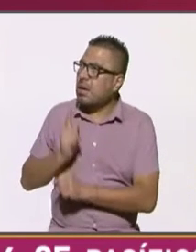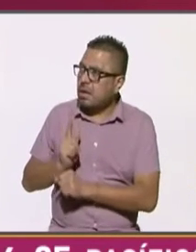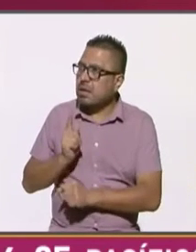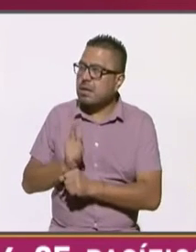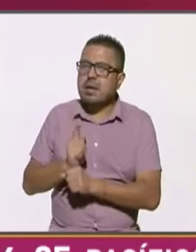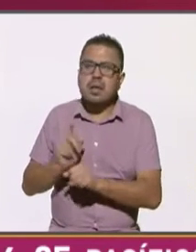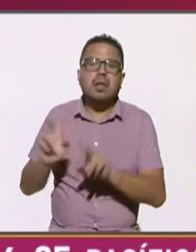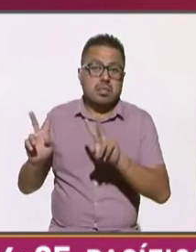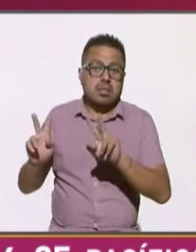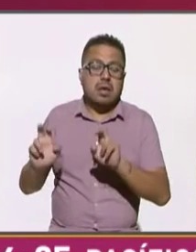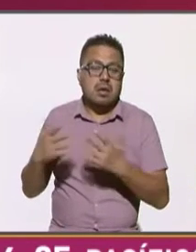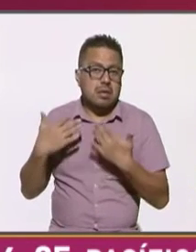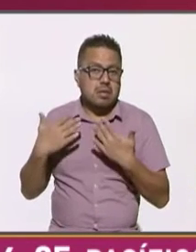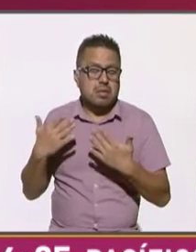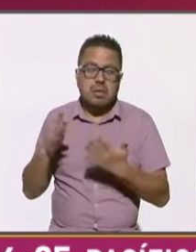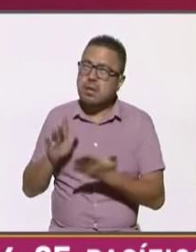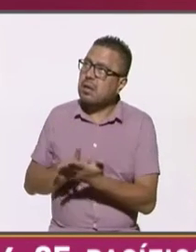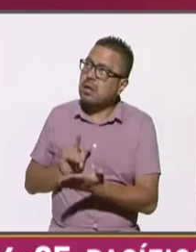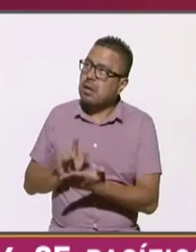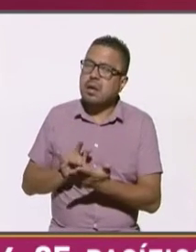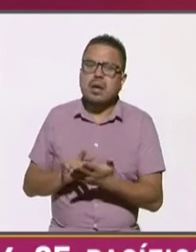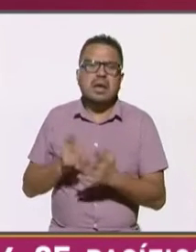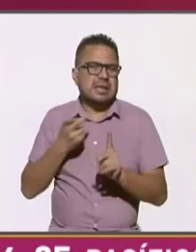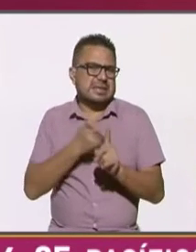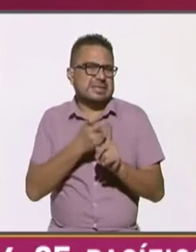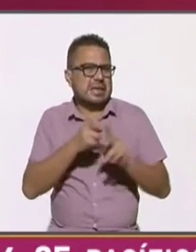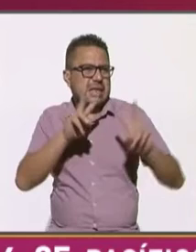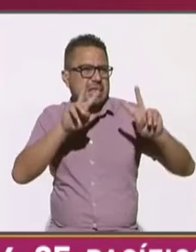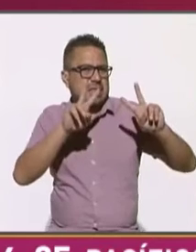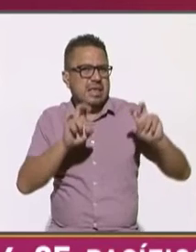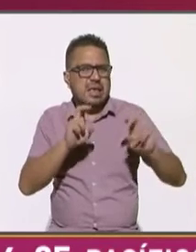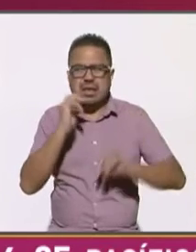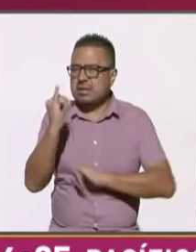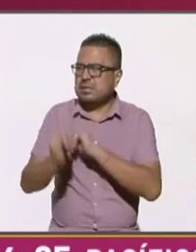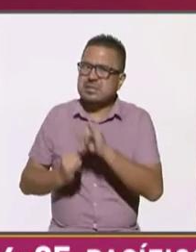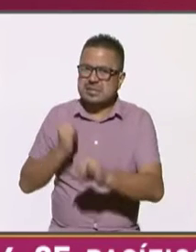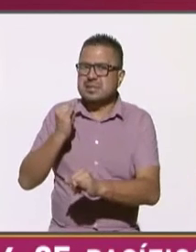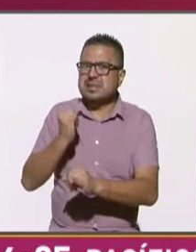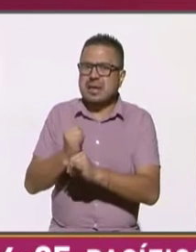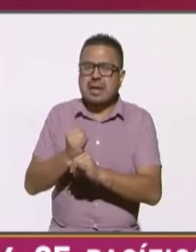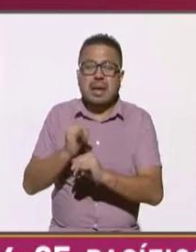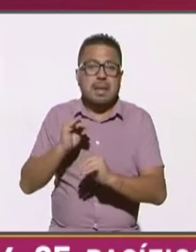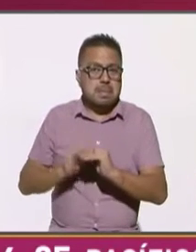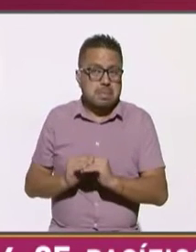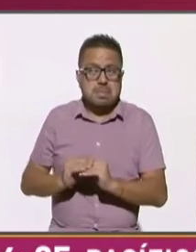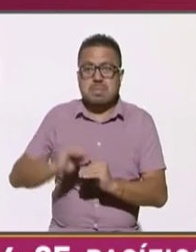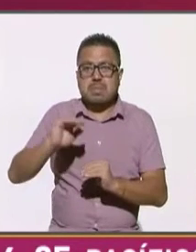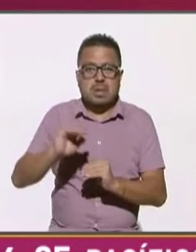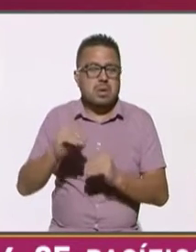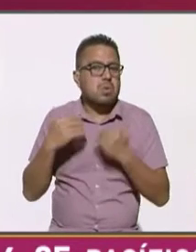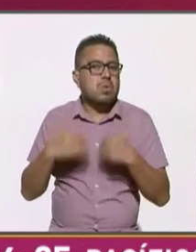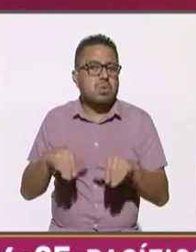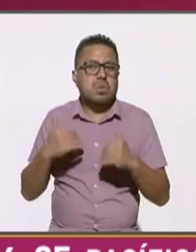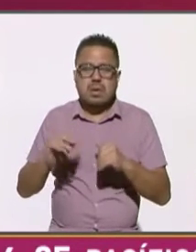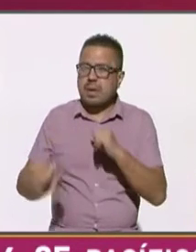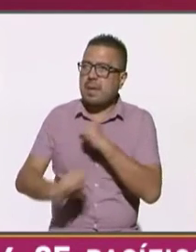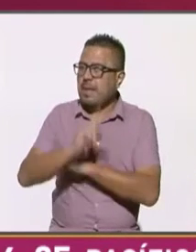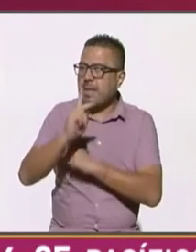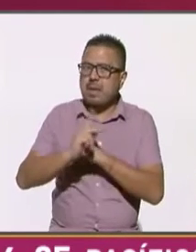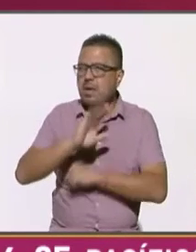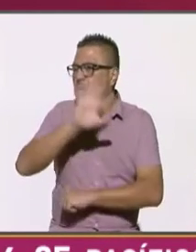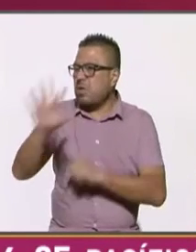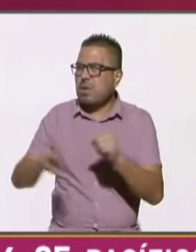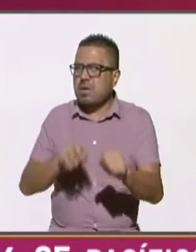de lupita para hacer un tema de digamos de política internacionales es altísimo en el mundo del el realmente los países estamos